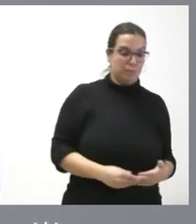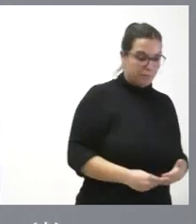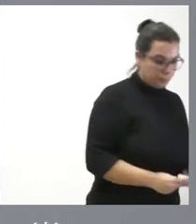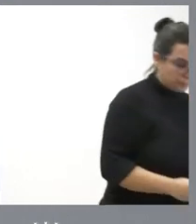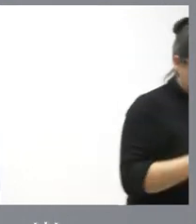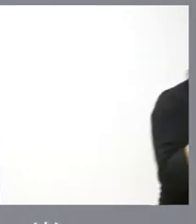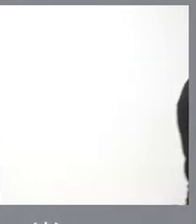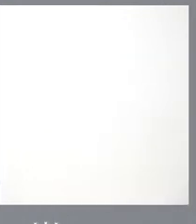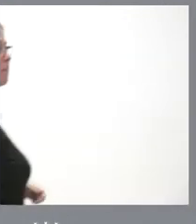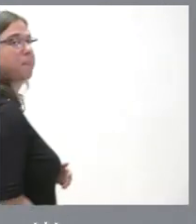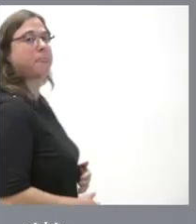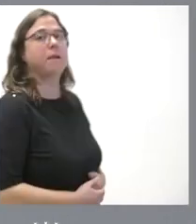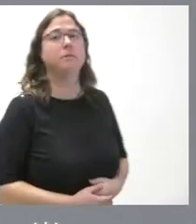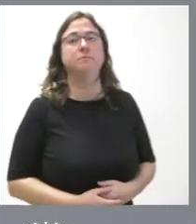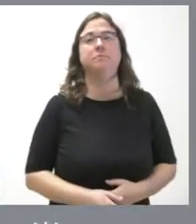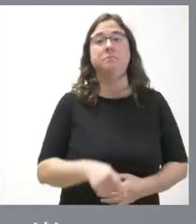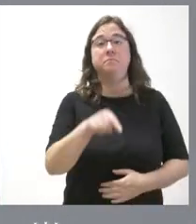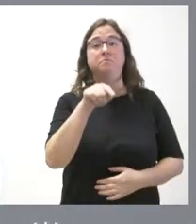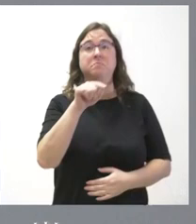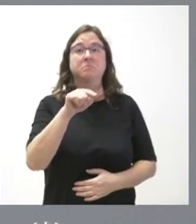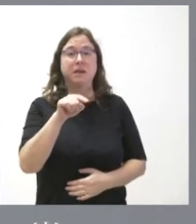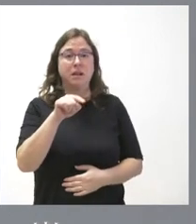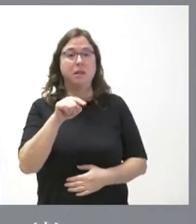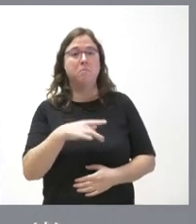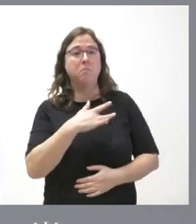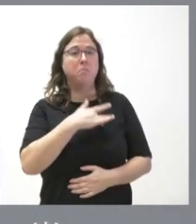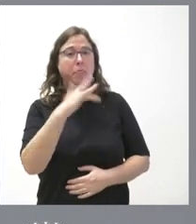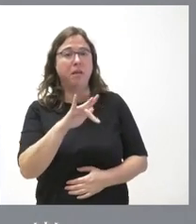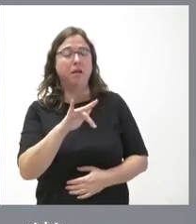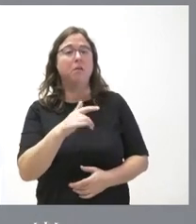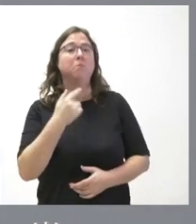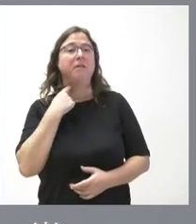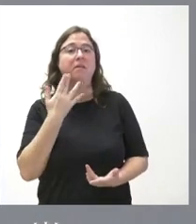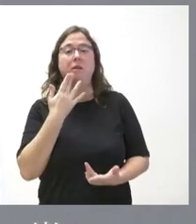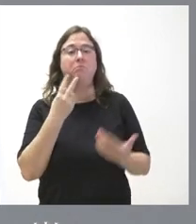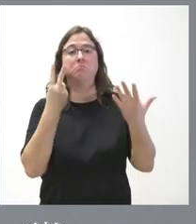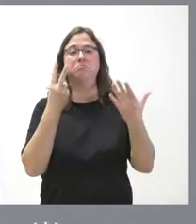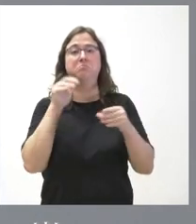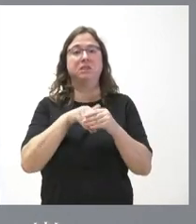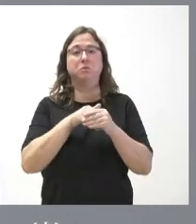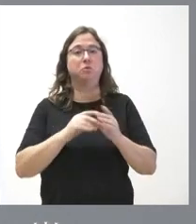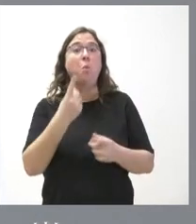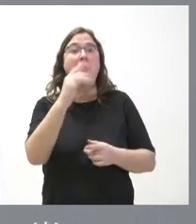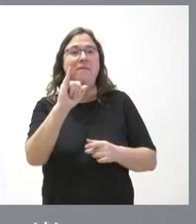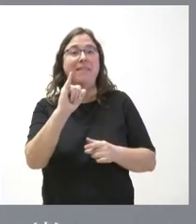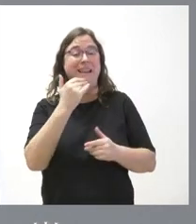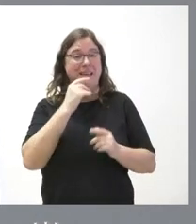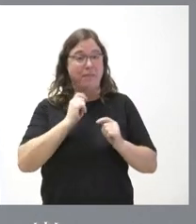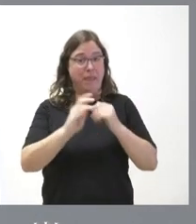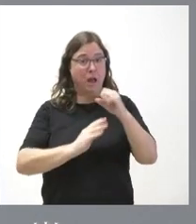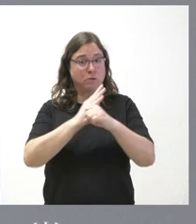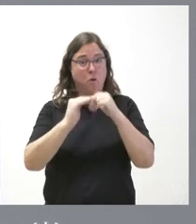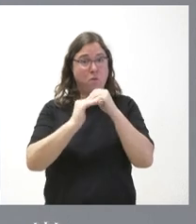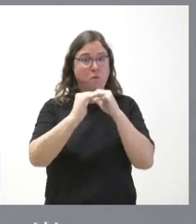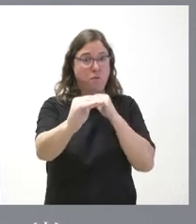lo único que ha cedido son siete votos y para una vez porque ni siquiera es para la estabilidad de la legislatura fíjese dice la estabilidad de la legislatura sujeta